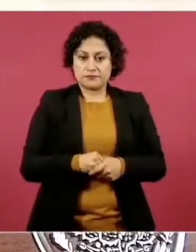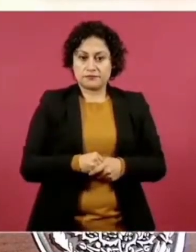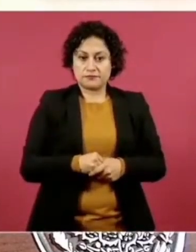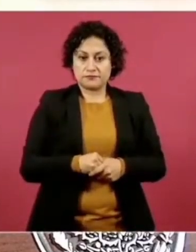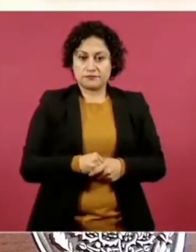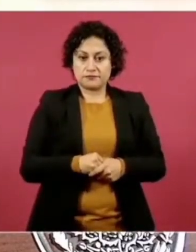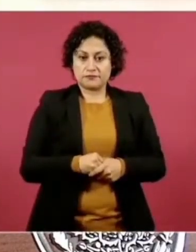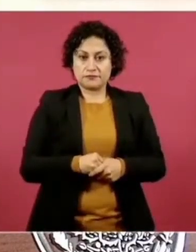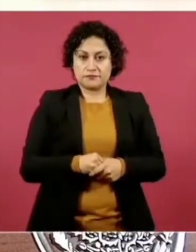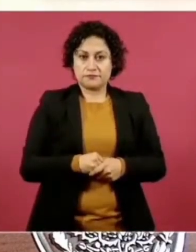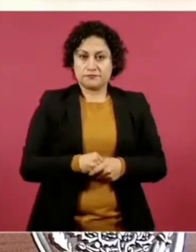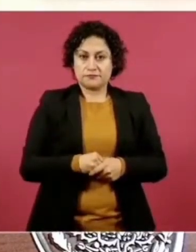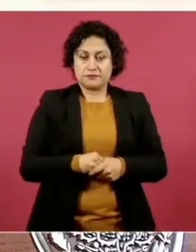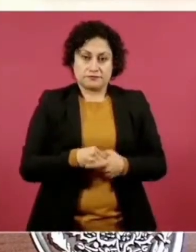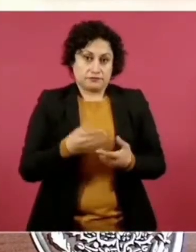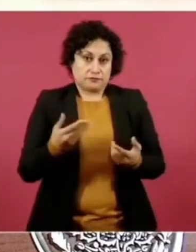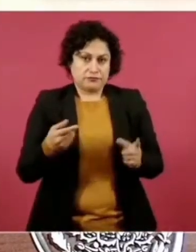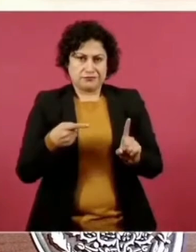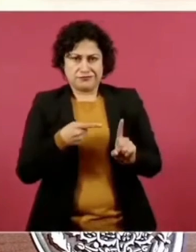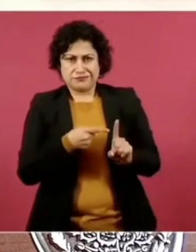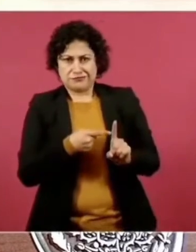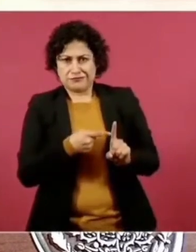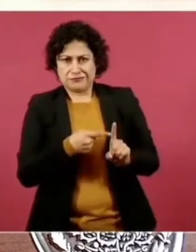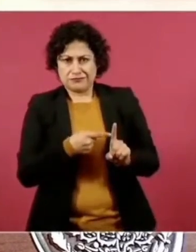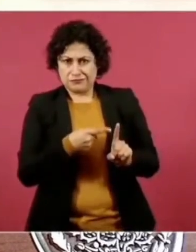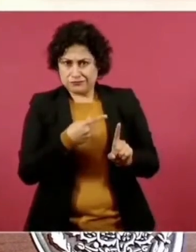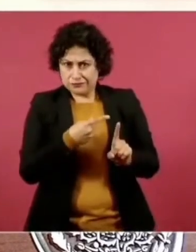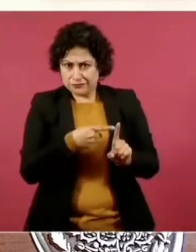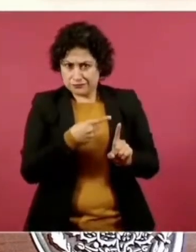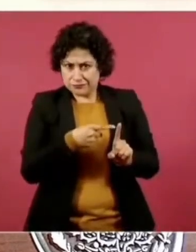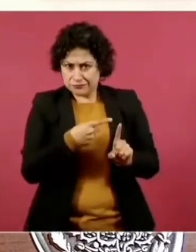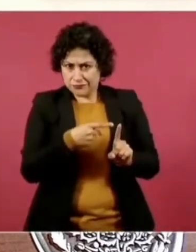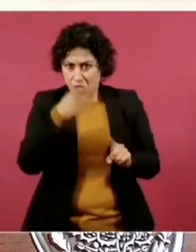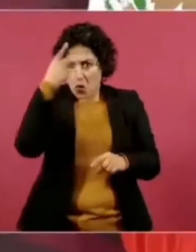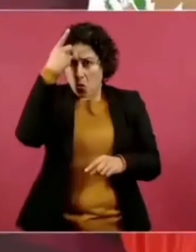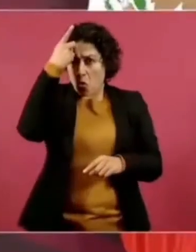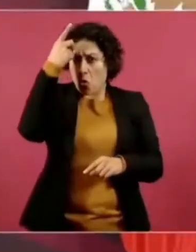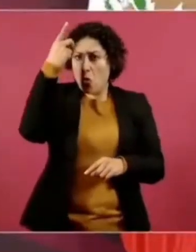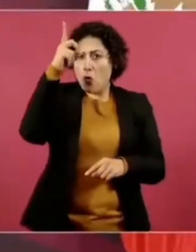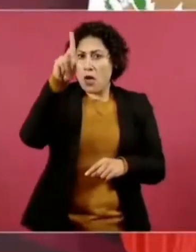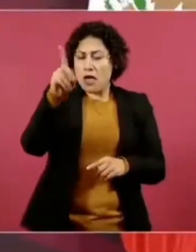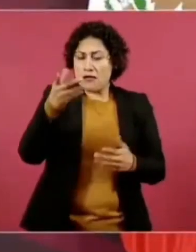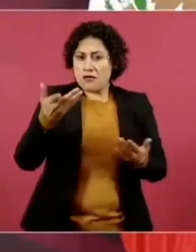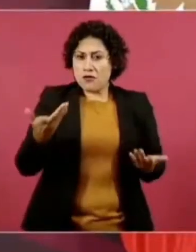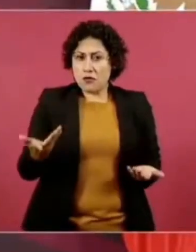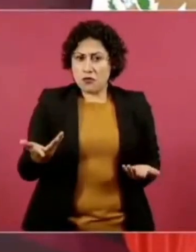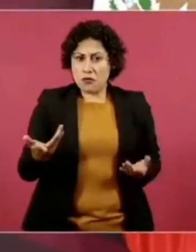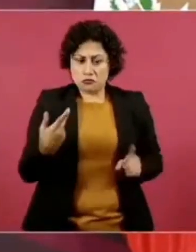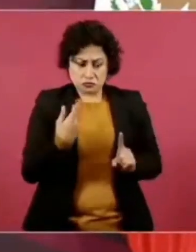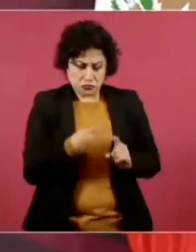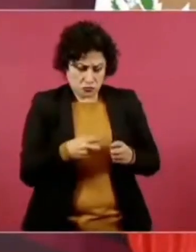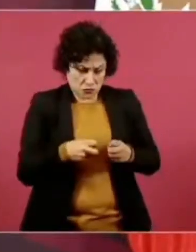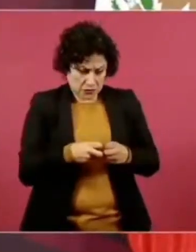Y era el dueño, ¿no?, sus tenis viejos.